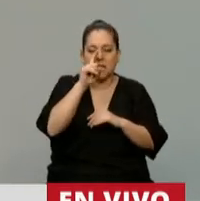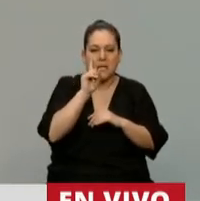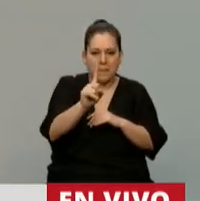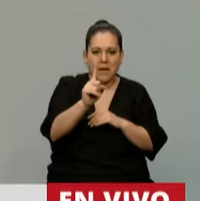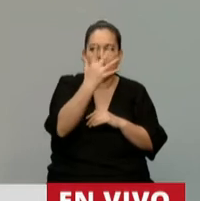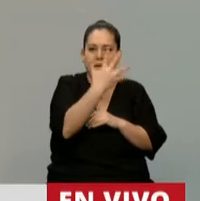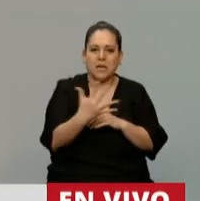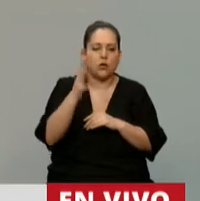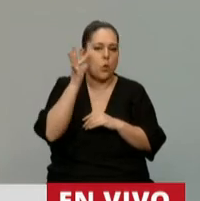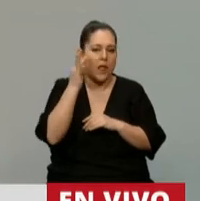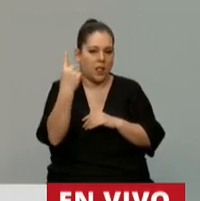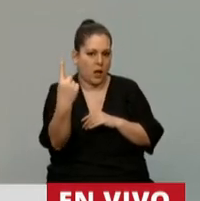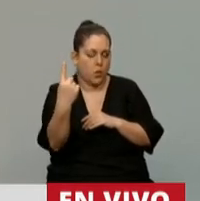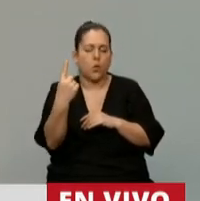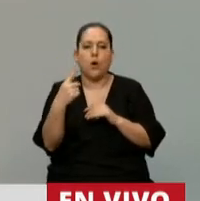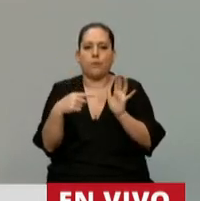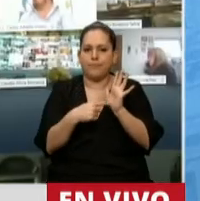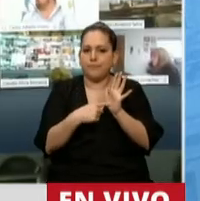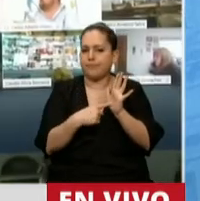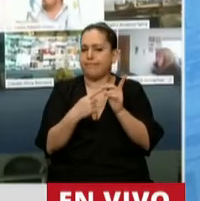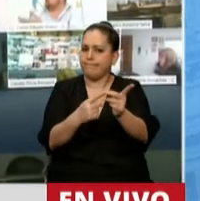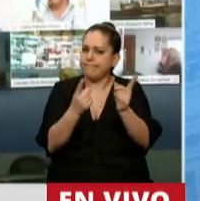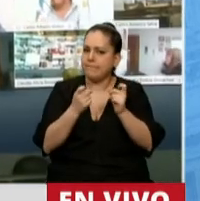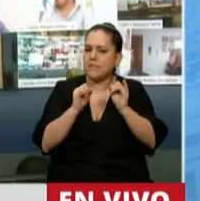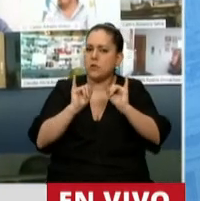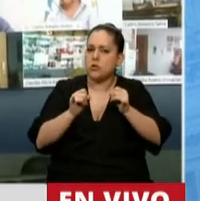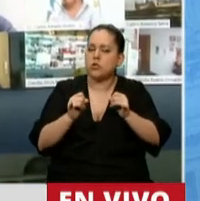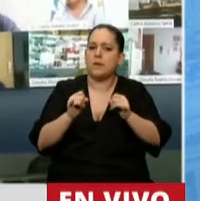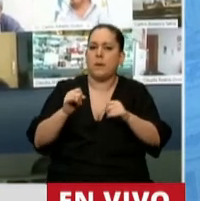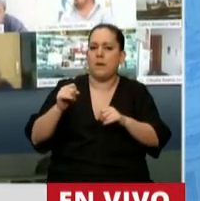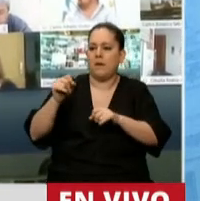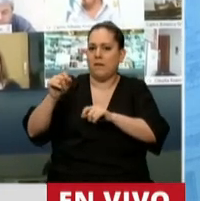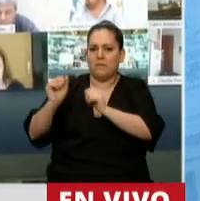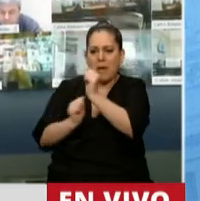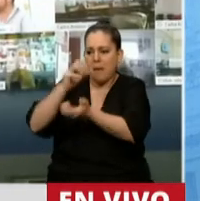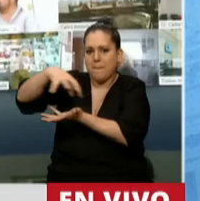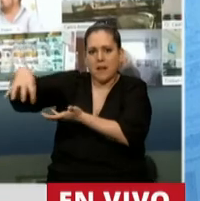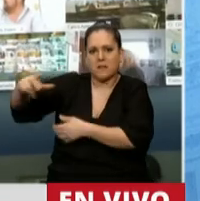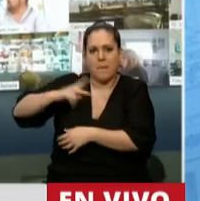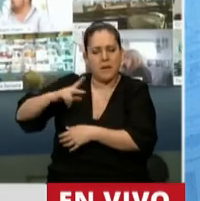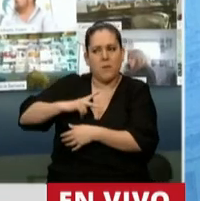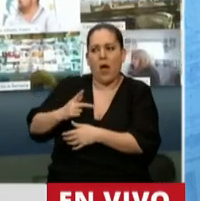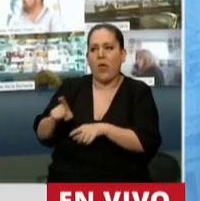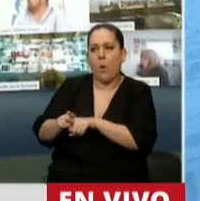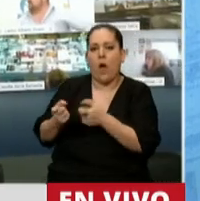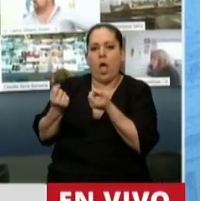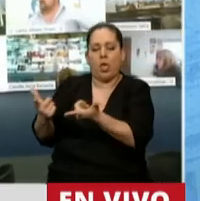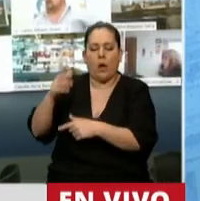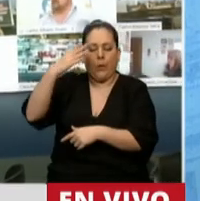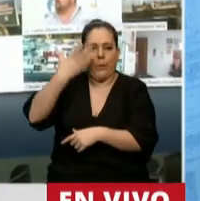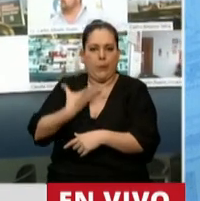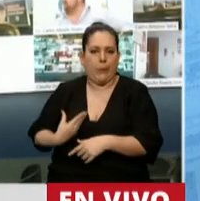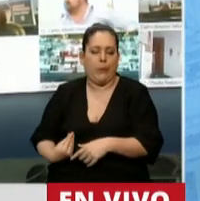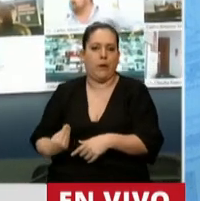y que hace necesario e imperioso llevar ese alivio al sector privado, a nuestro sector privado, a los contribuyentes